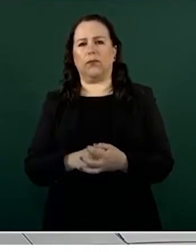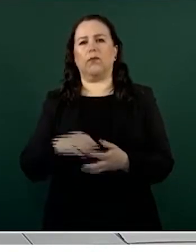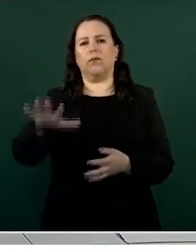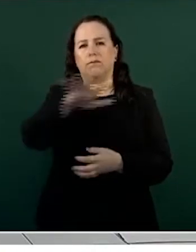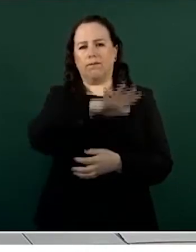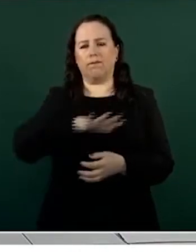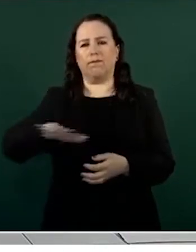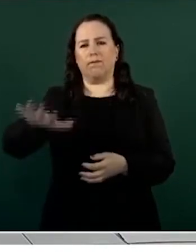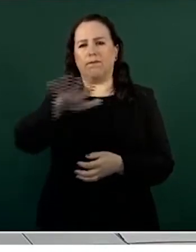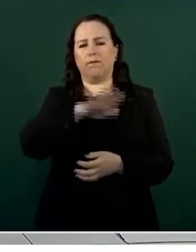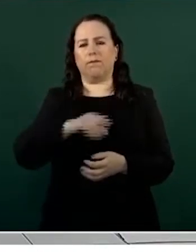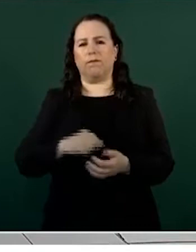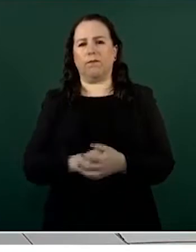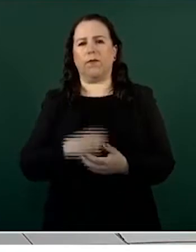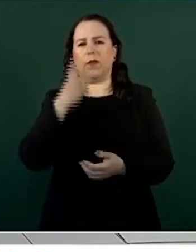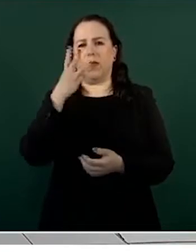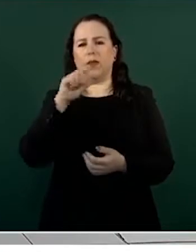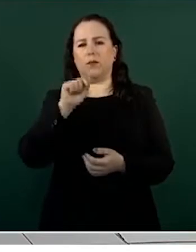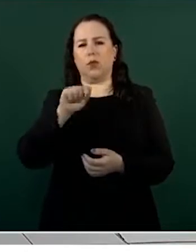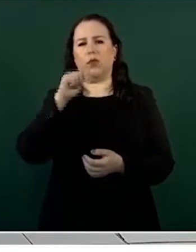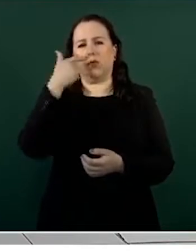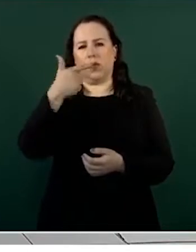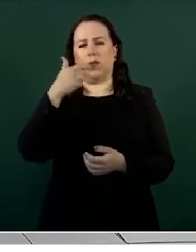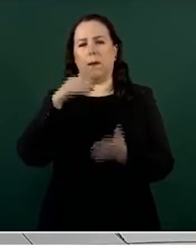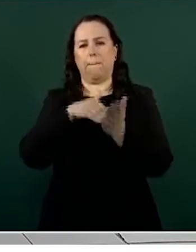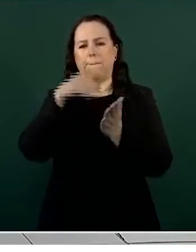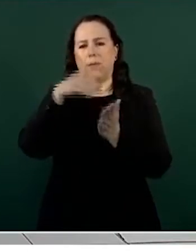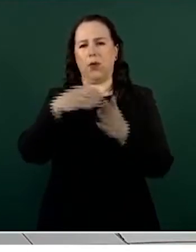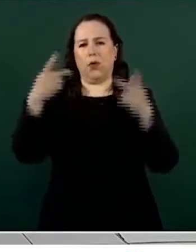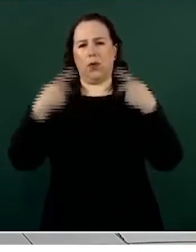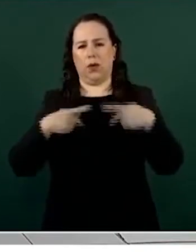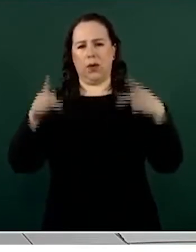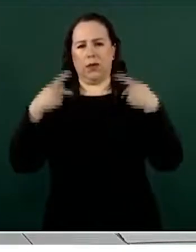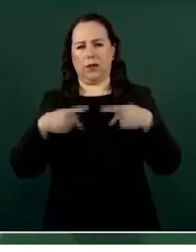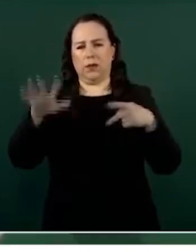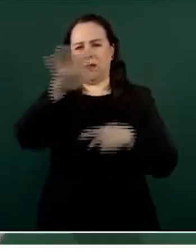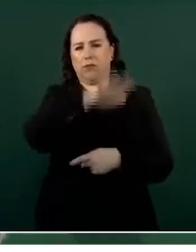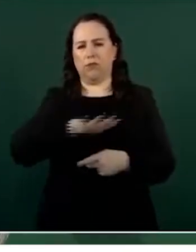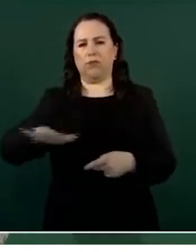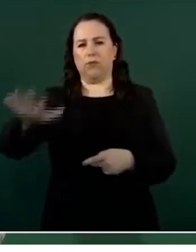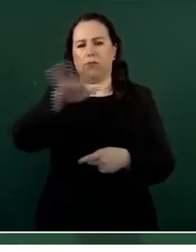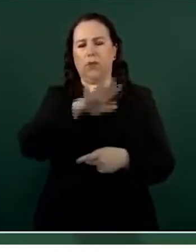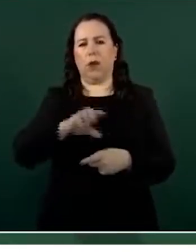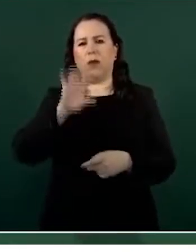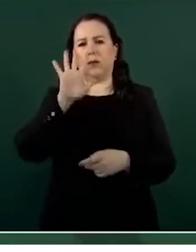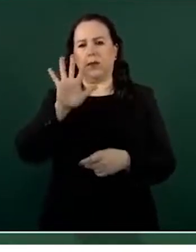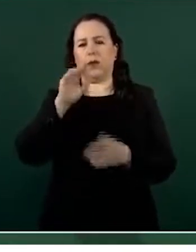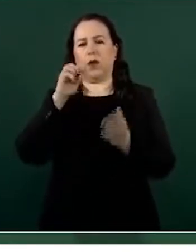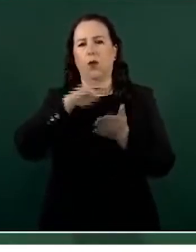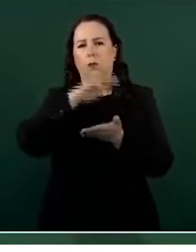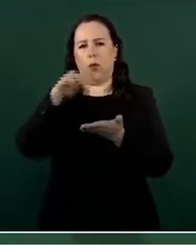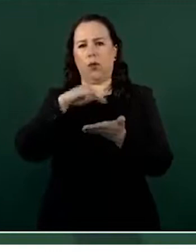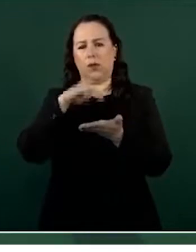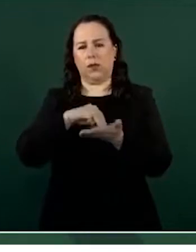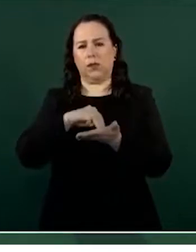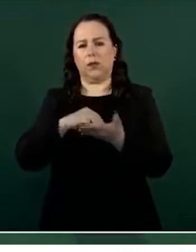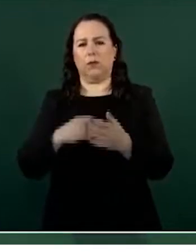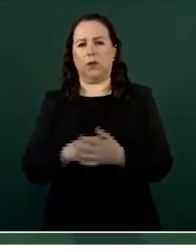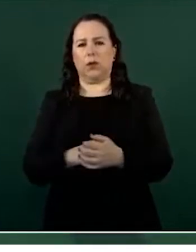3.7 millones de habitantes con cinco municipios donde se concentra